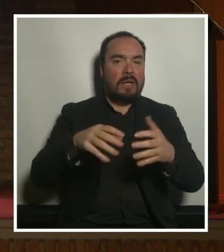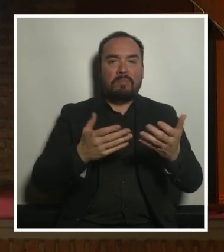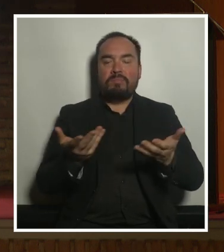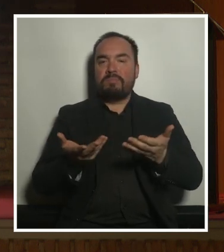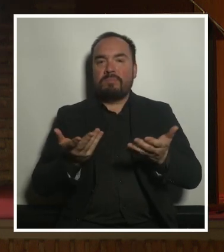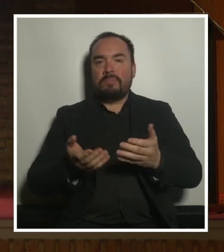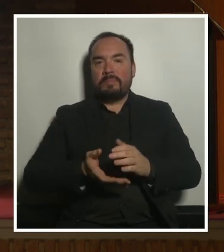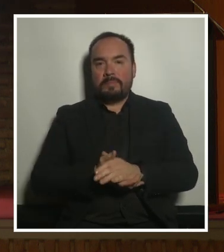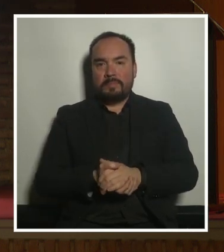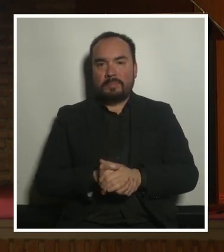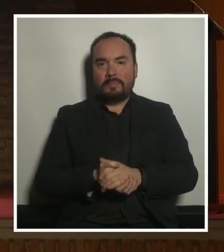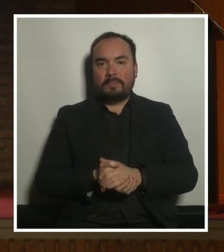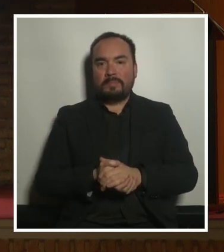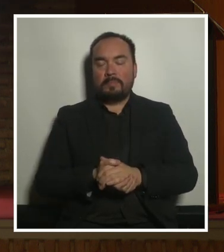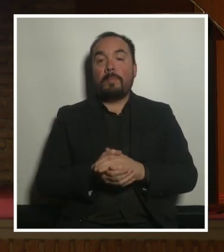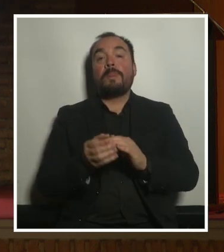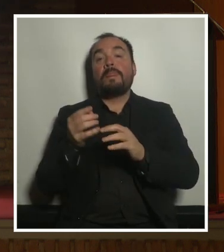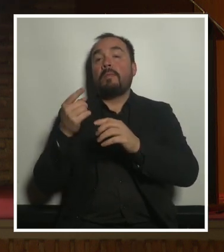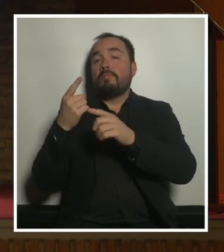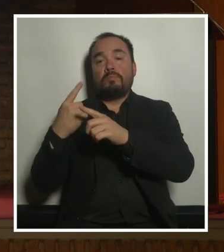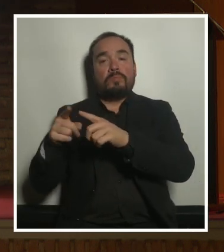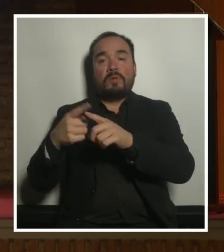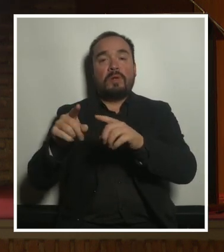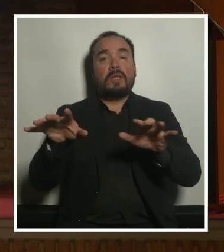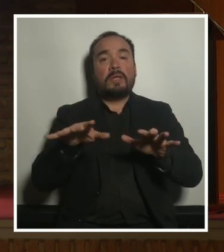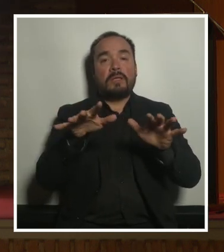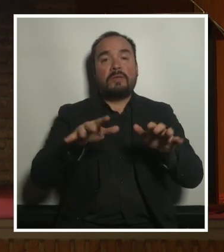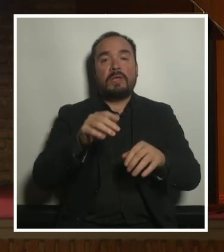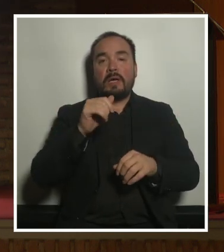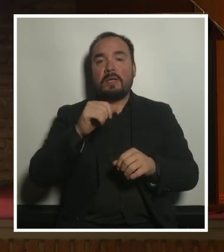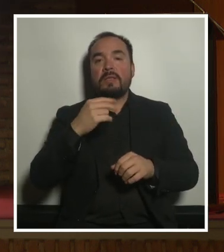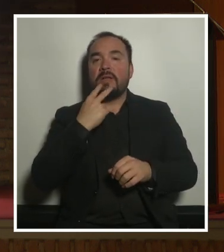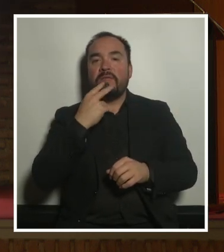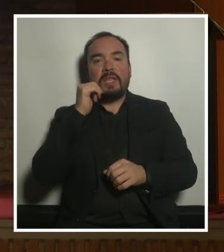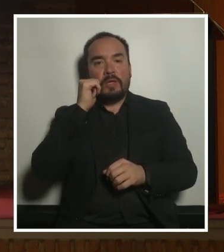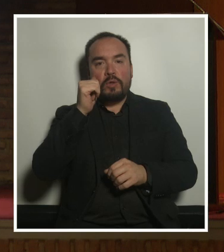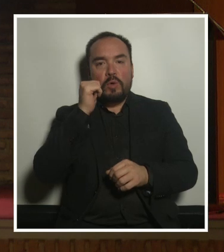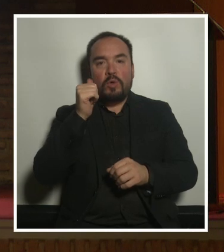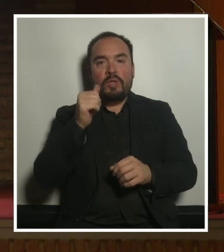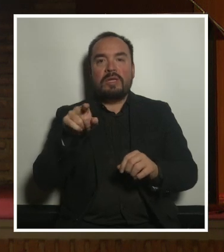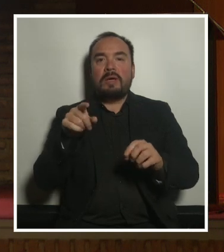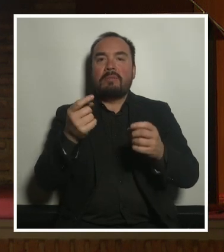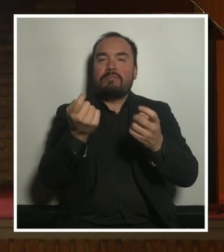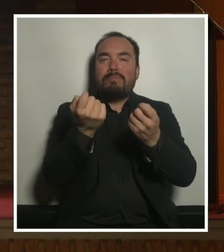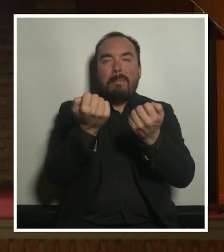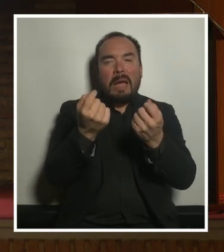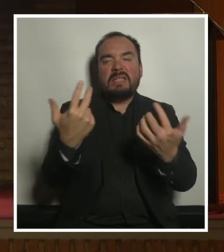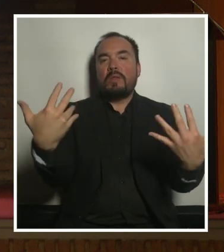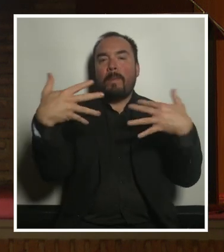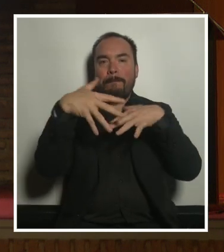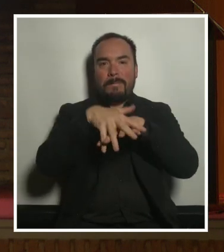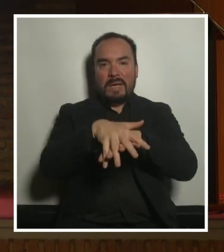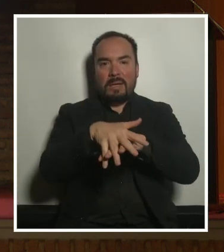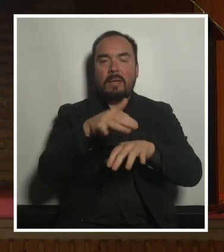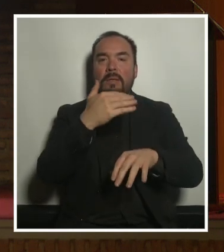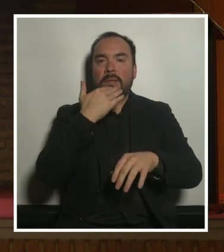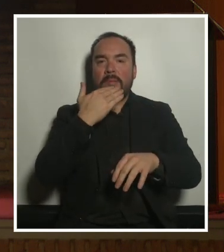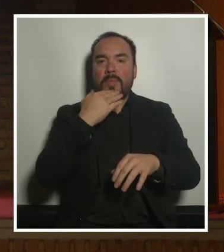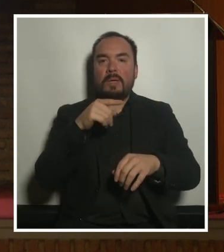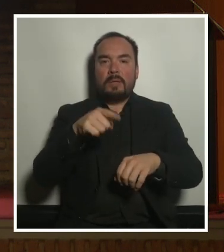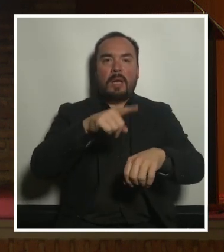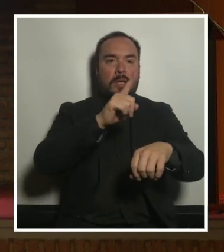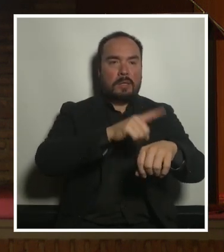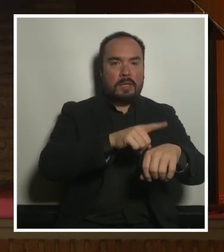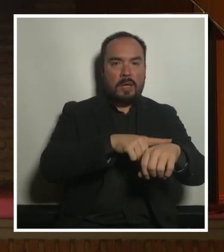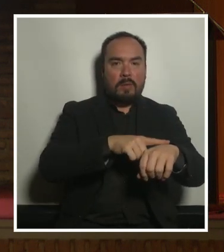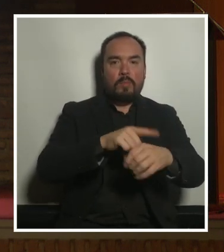dimensiones de la vida cotidiana se entremezclan y como el espacio está totalmente conectado con el tiempo y